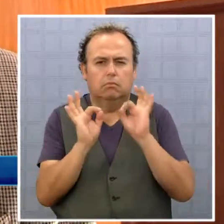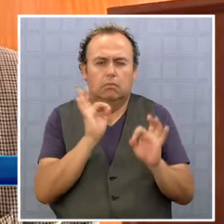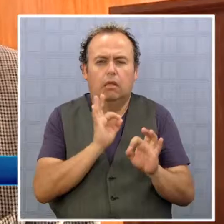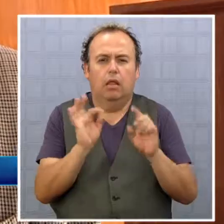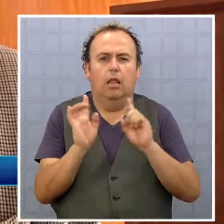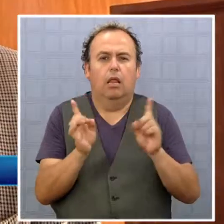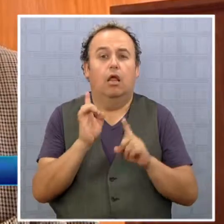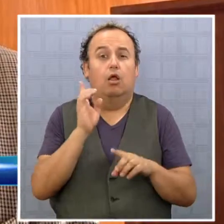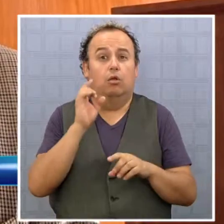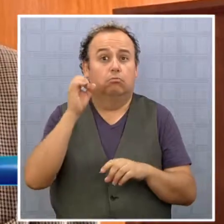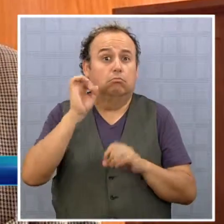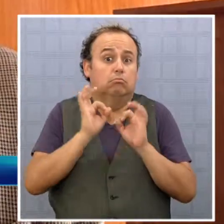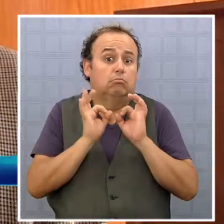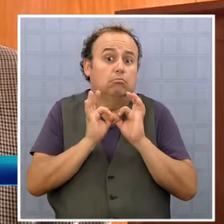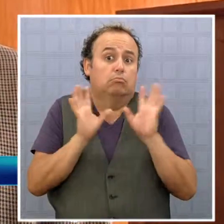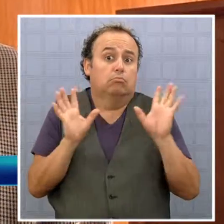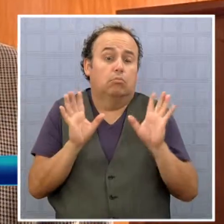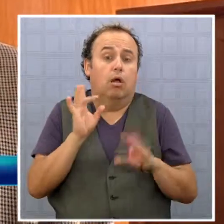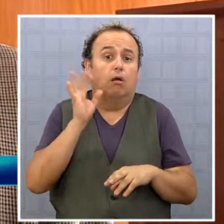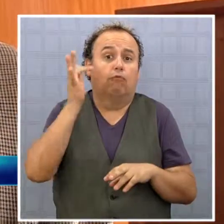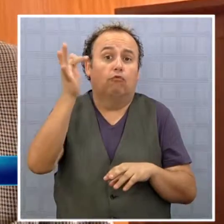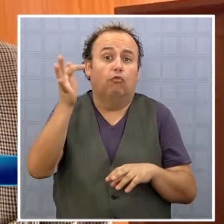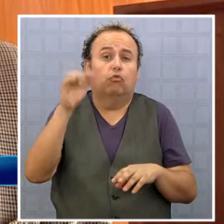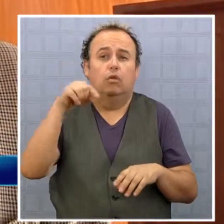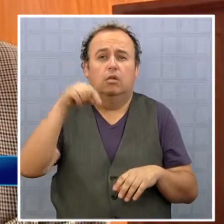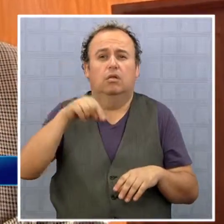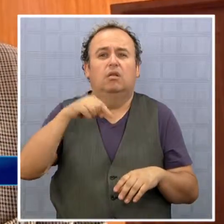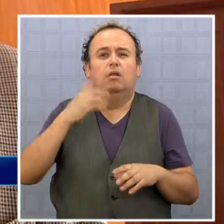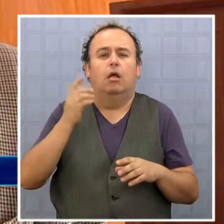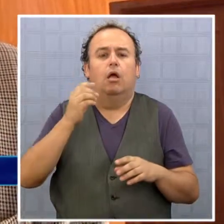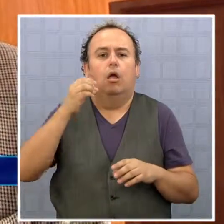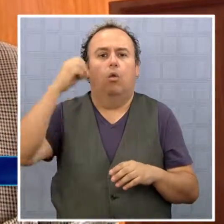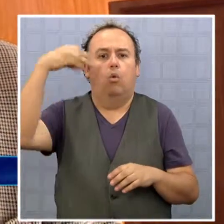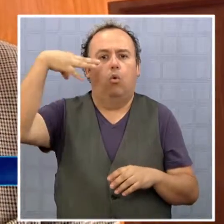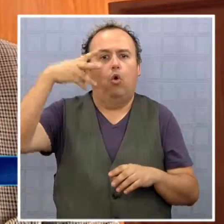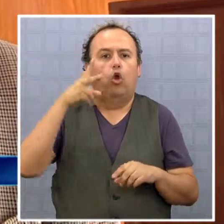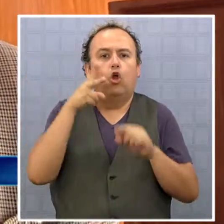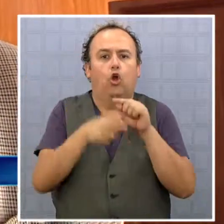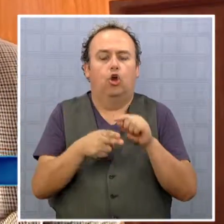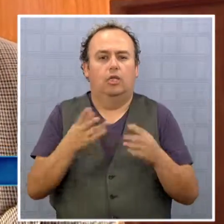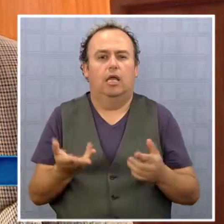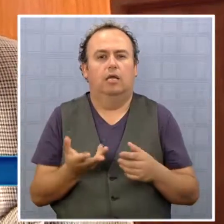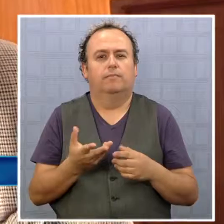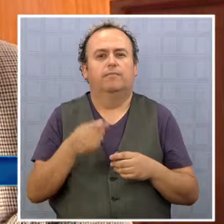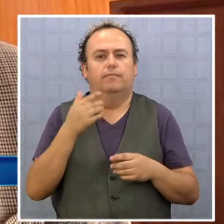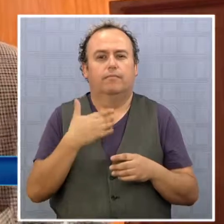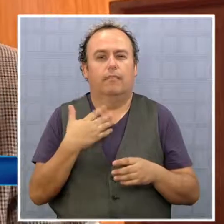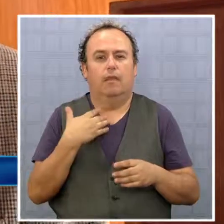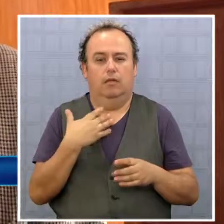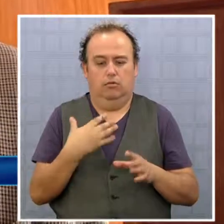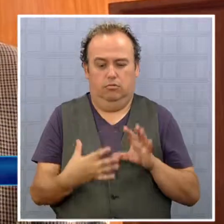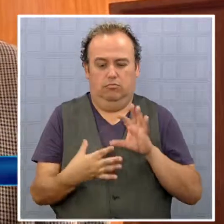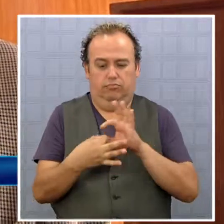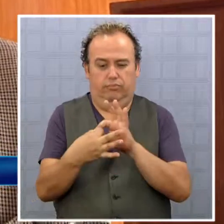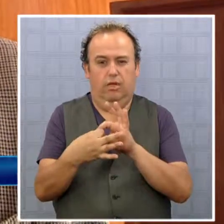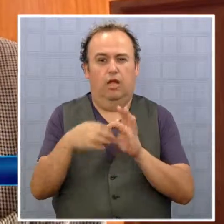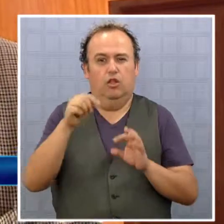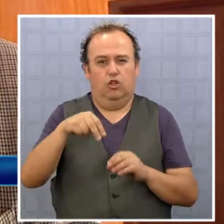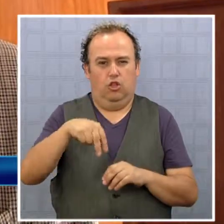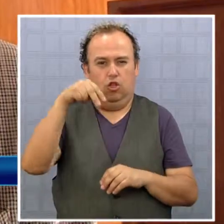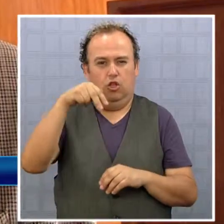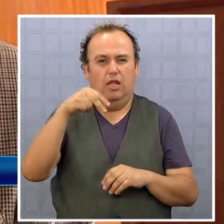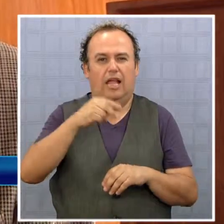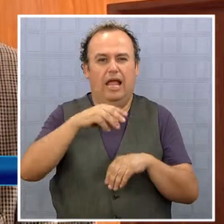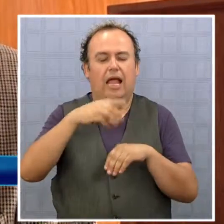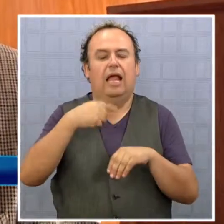eventualidad de corte de energía. Sabemos que estamos en una situación vulnerable en términos del sistema interconectado al norte de las regiones